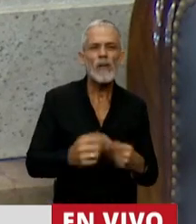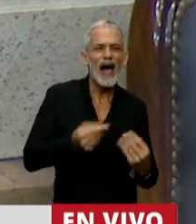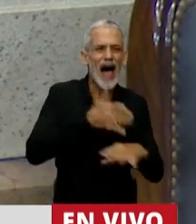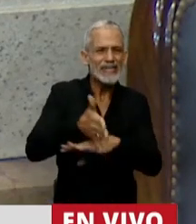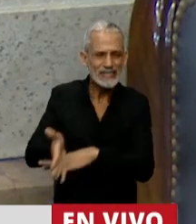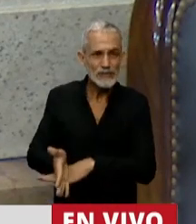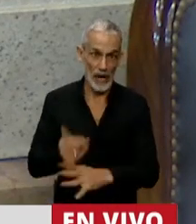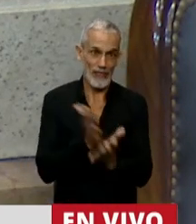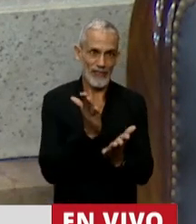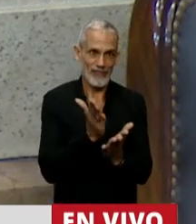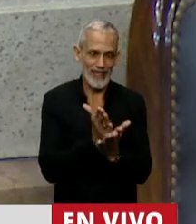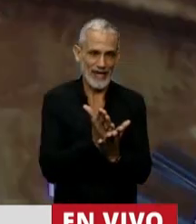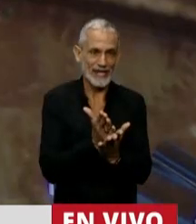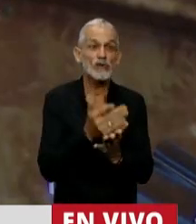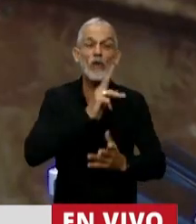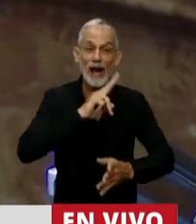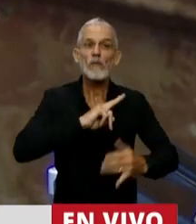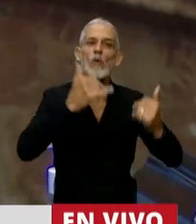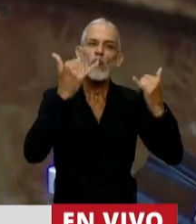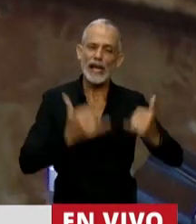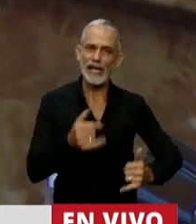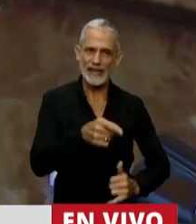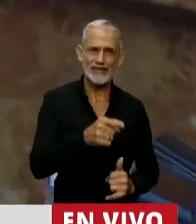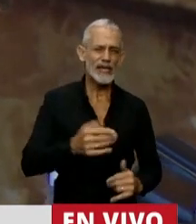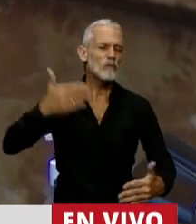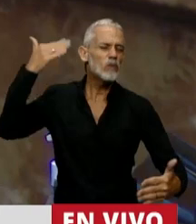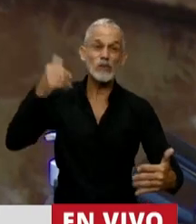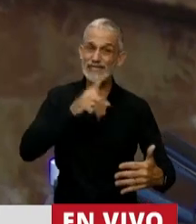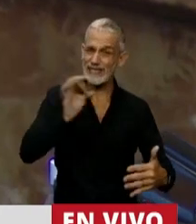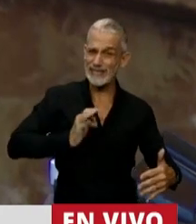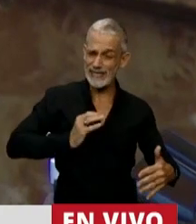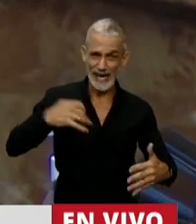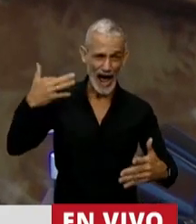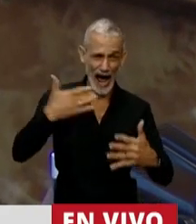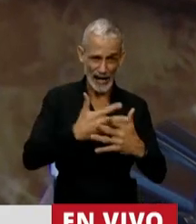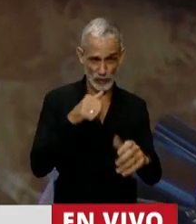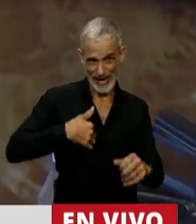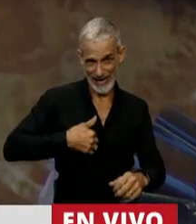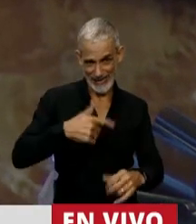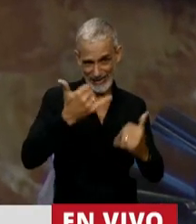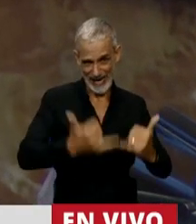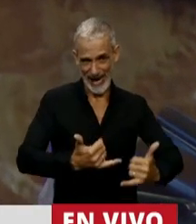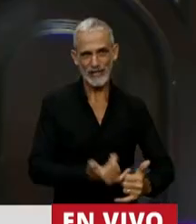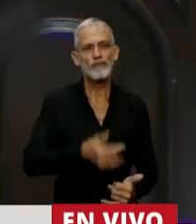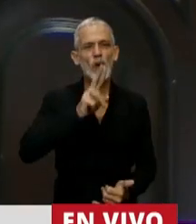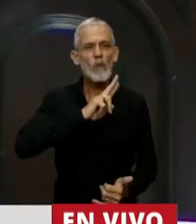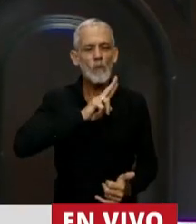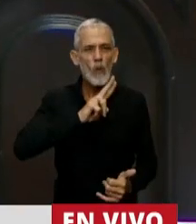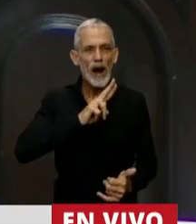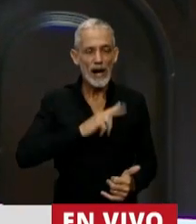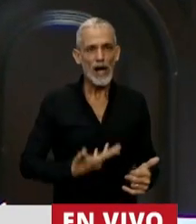a un derecho que las mujeres tienen desde hace 100 años en nuestro país. Mujeres